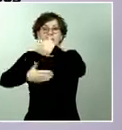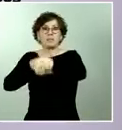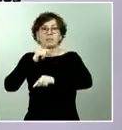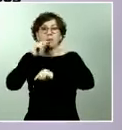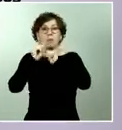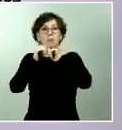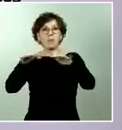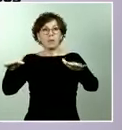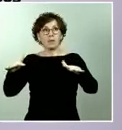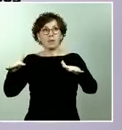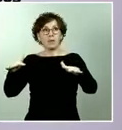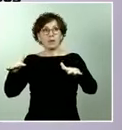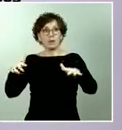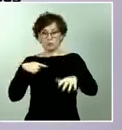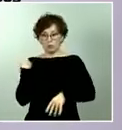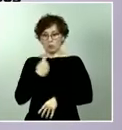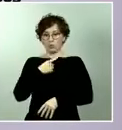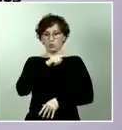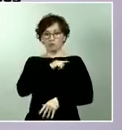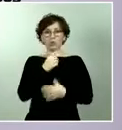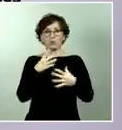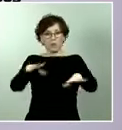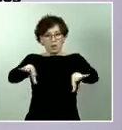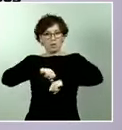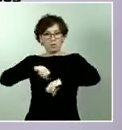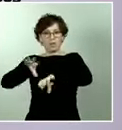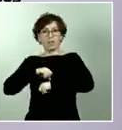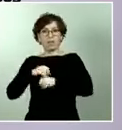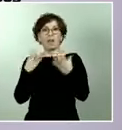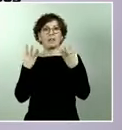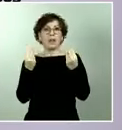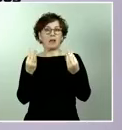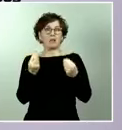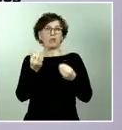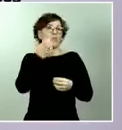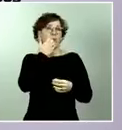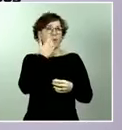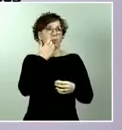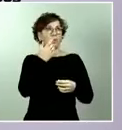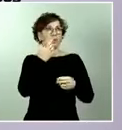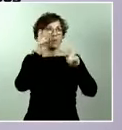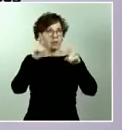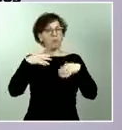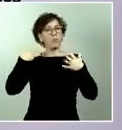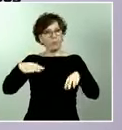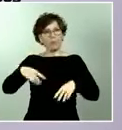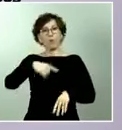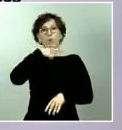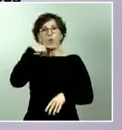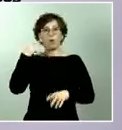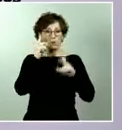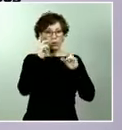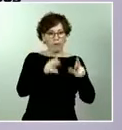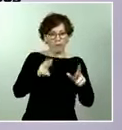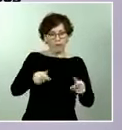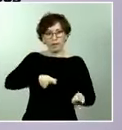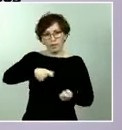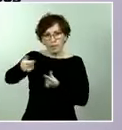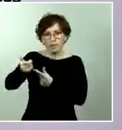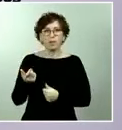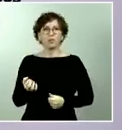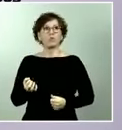tanto de cuestiones tan dolorosas como los traslados de fallecidos o como es lo que hace referencia a la construcción de